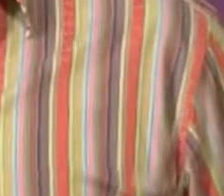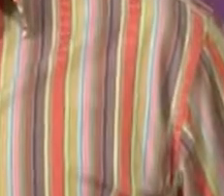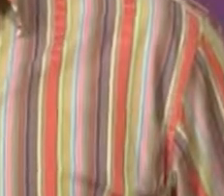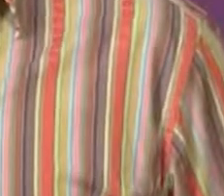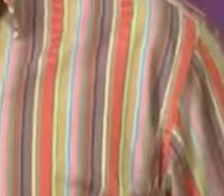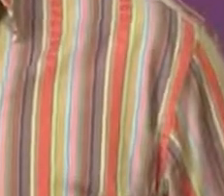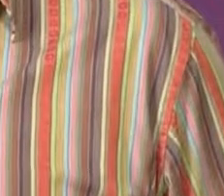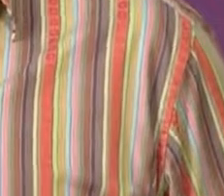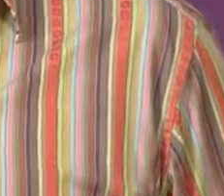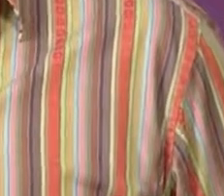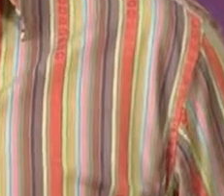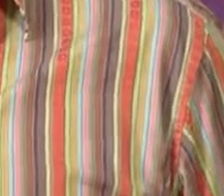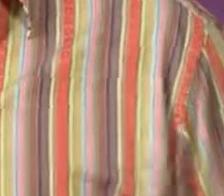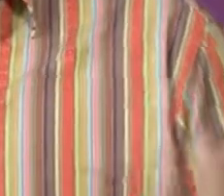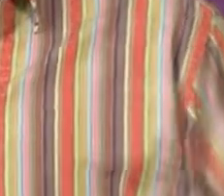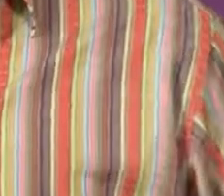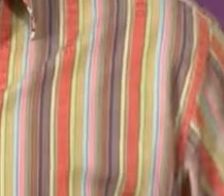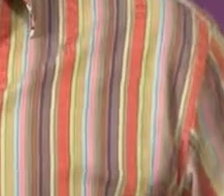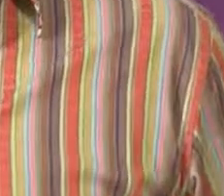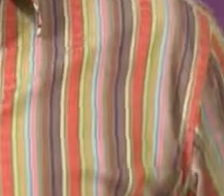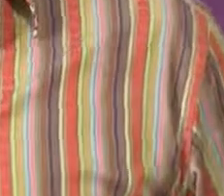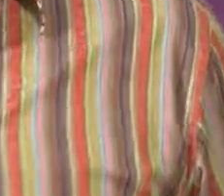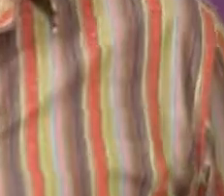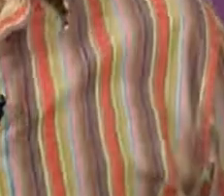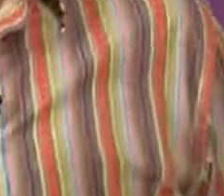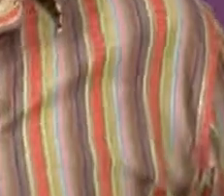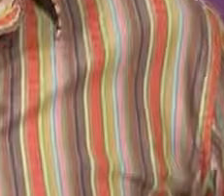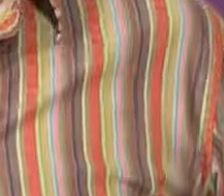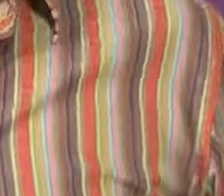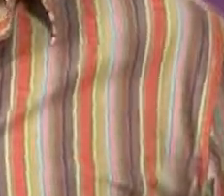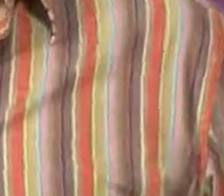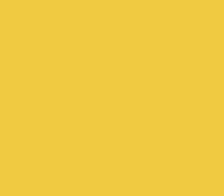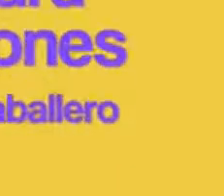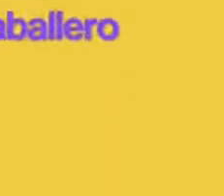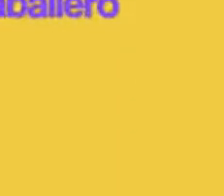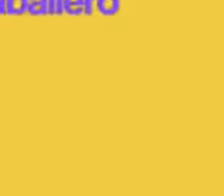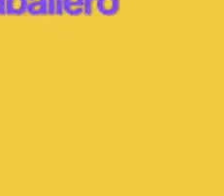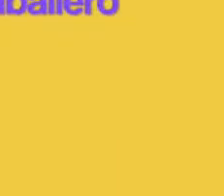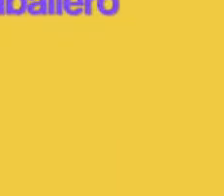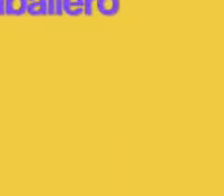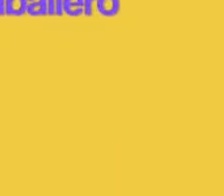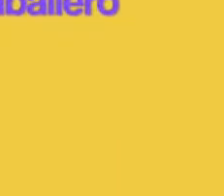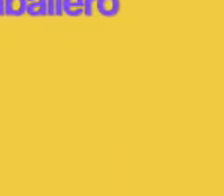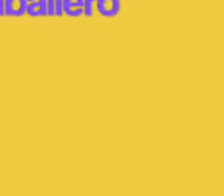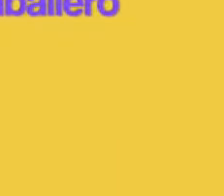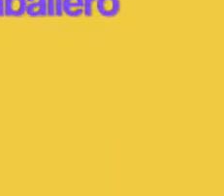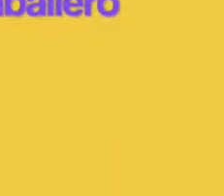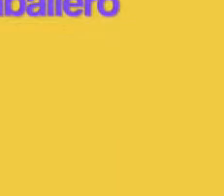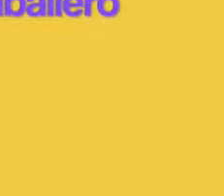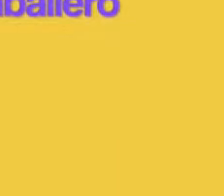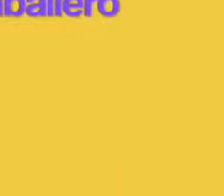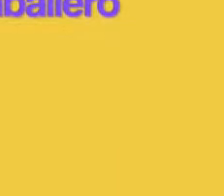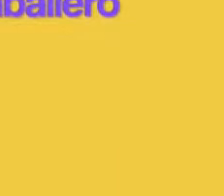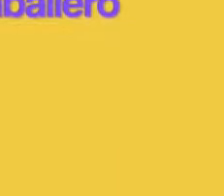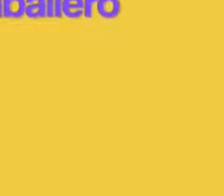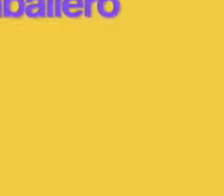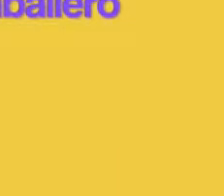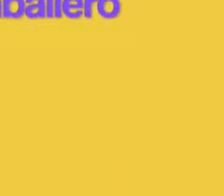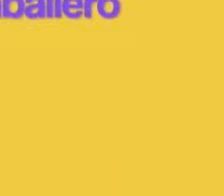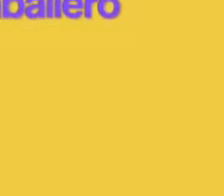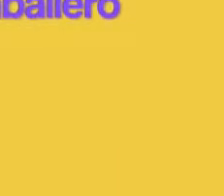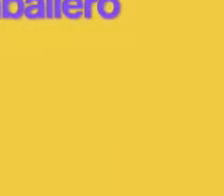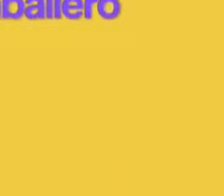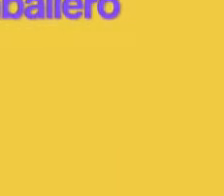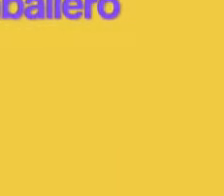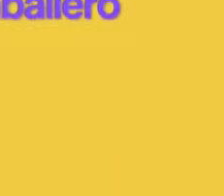una cita con el abogado Octavio González, nos va a hablar acerca de la pensión alimenticia. Y además nuestro querido Jorge Rivera viene a presentarnos